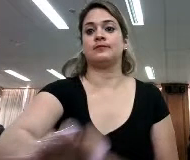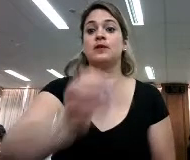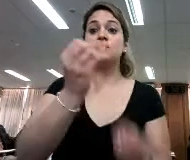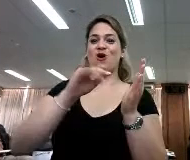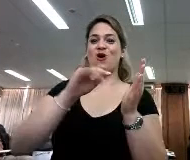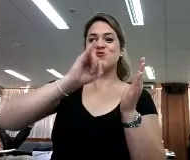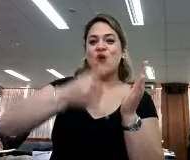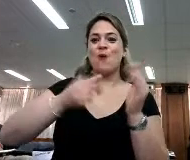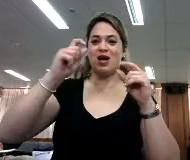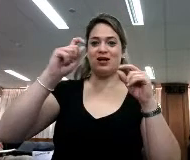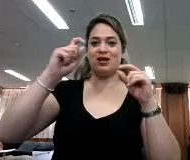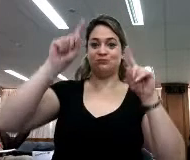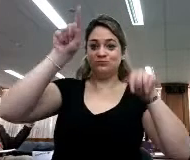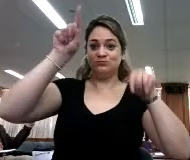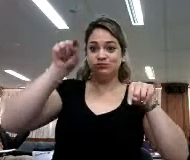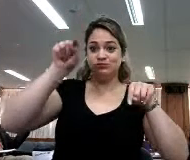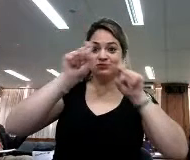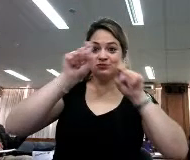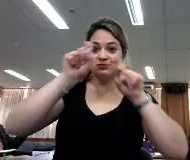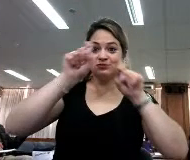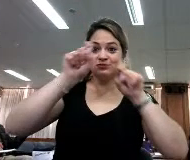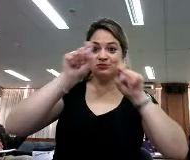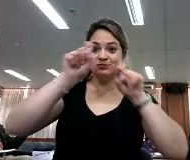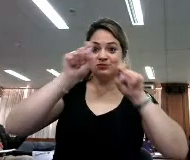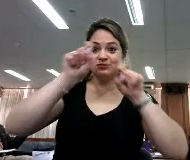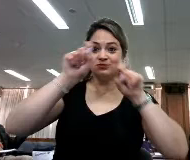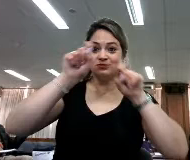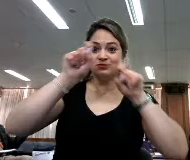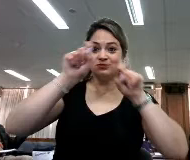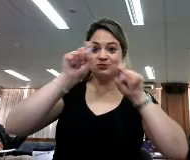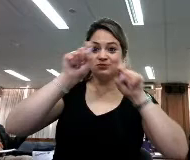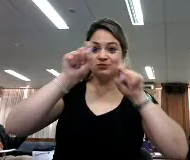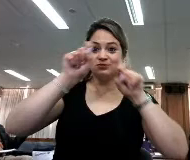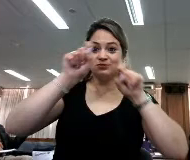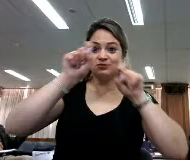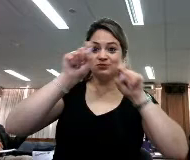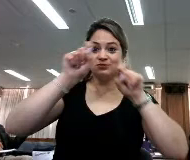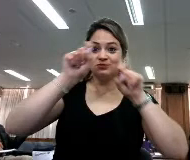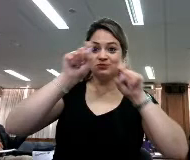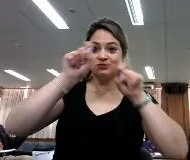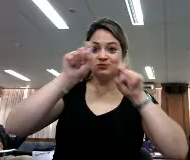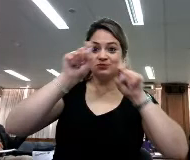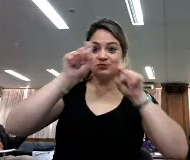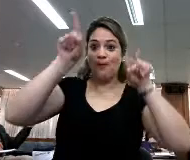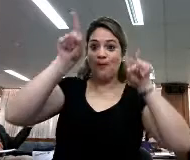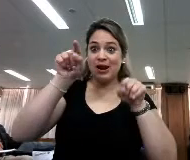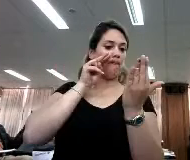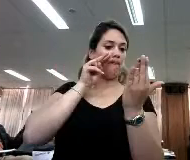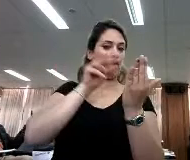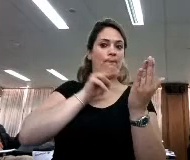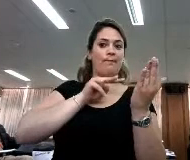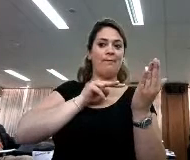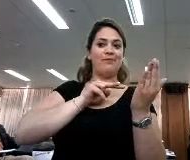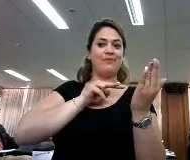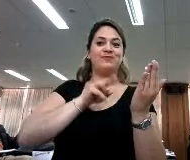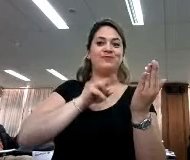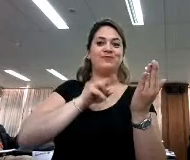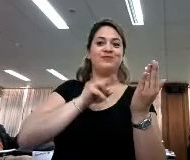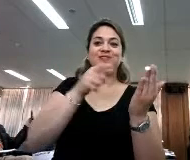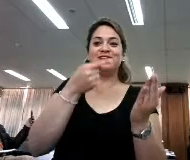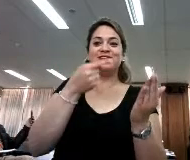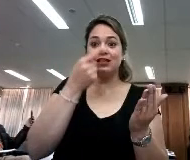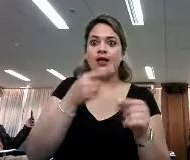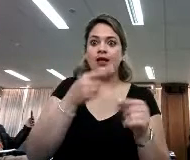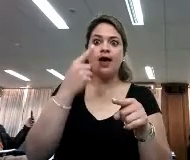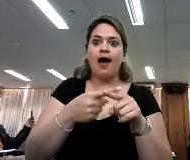separación de textos y ya pudimos hacer una lectura interna, con nuestras voces internas. Y en este sentido hay estudios súper interesantes del acto